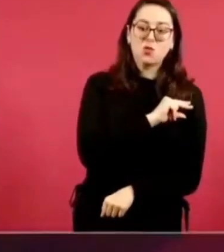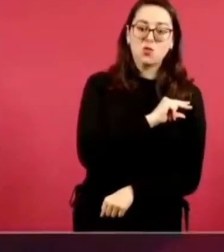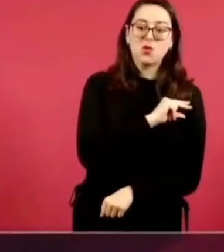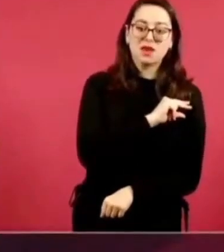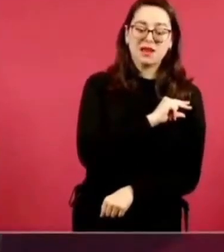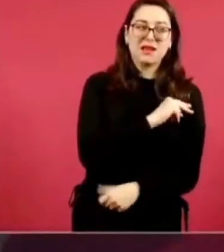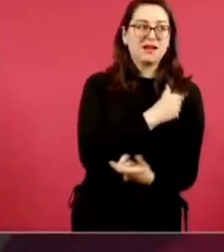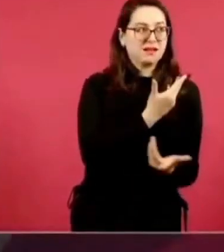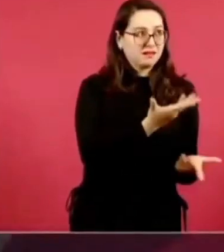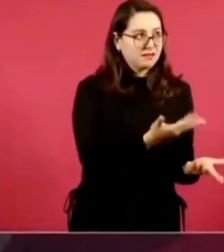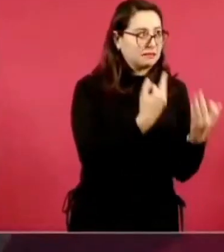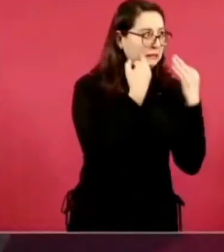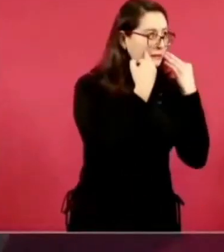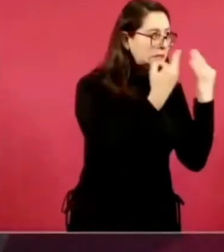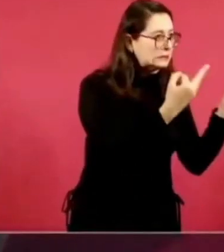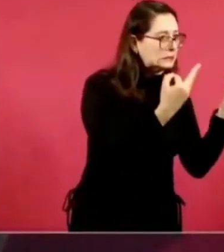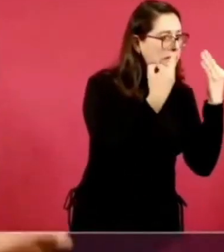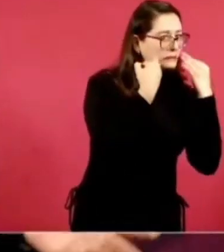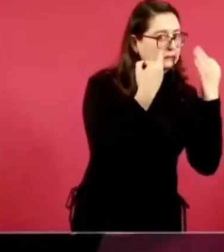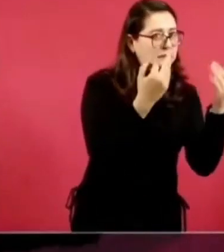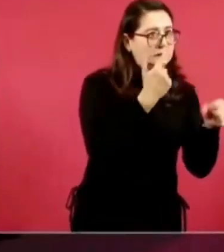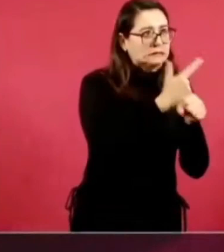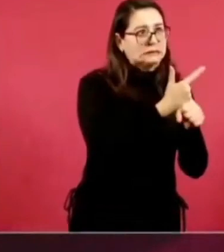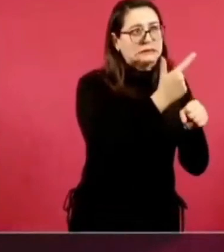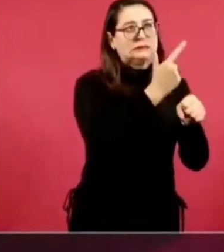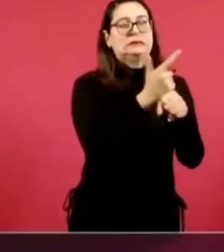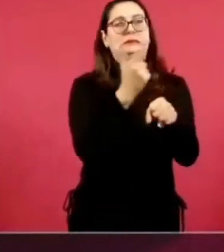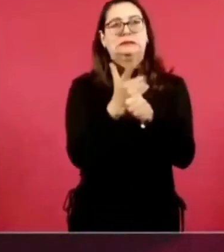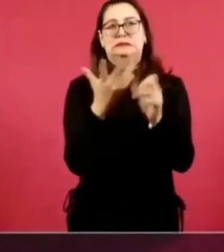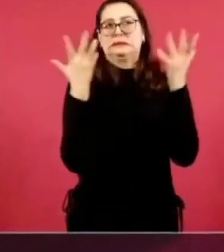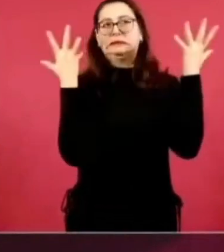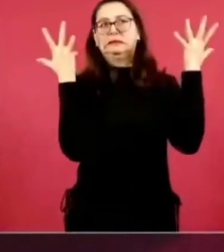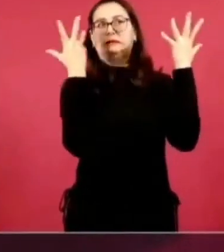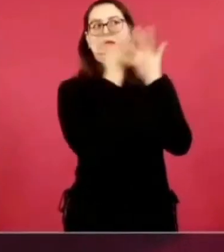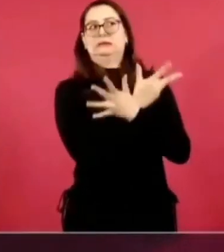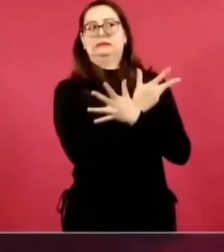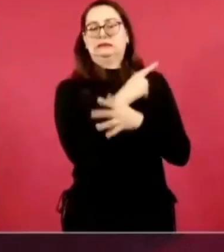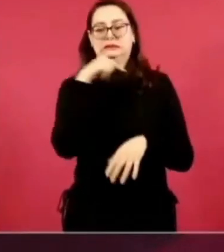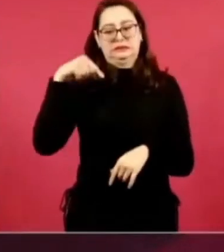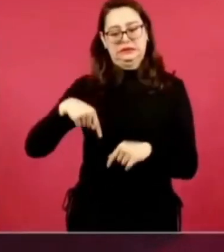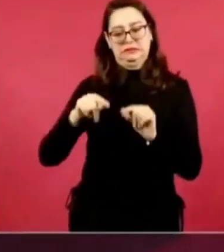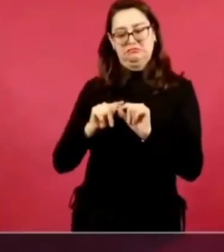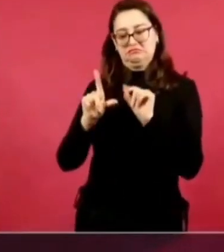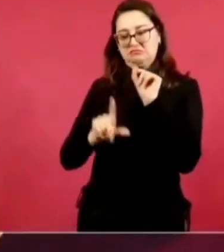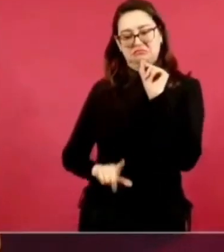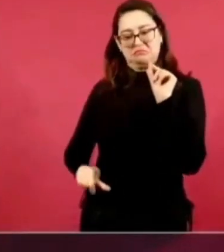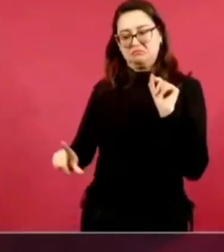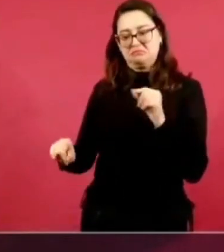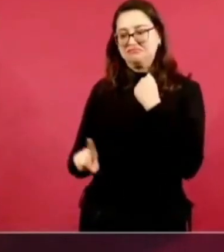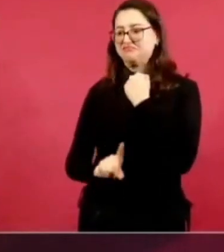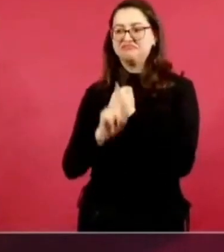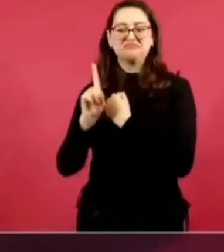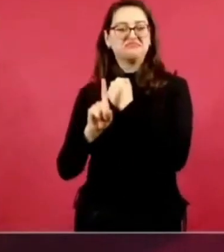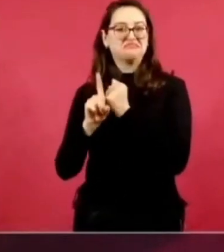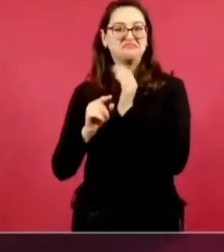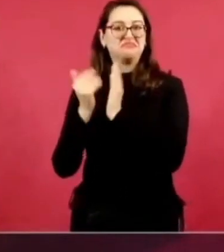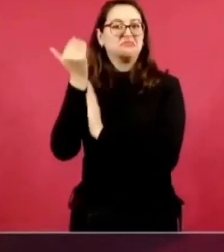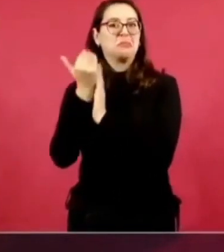Por nosotros tenemos un sistema, hemos logrado mantener integrado